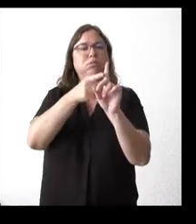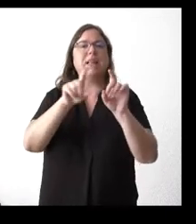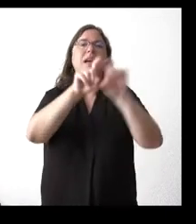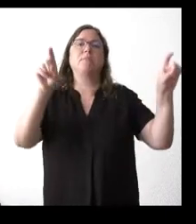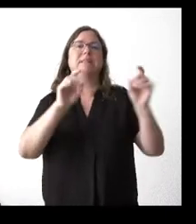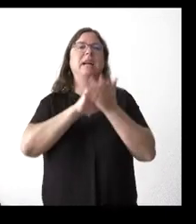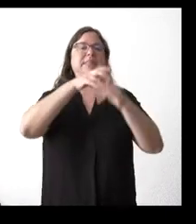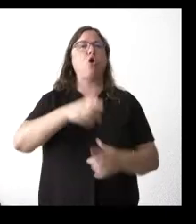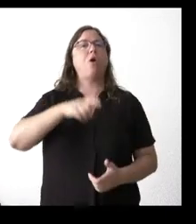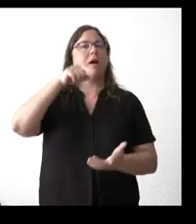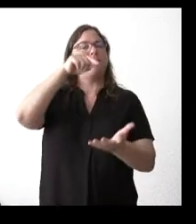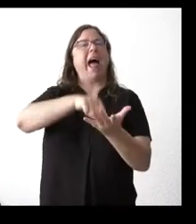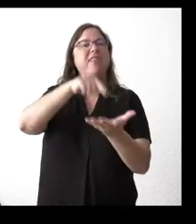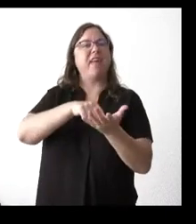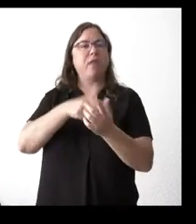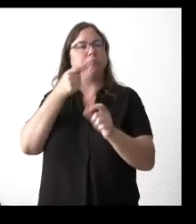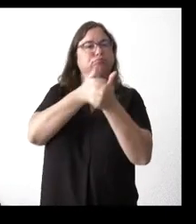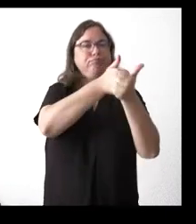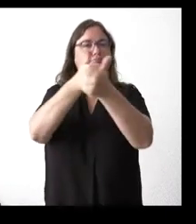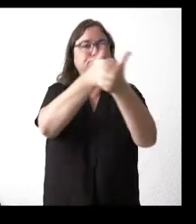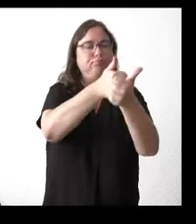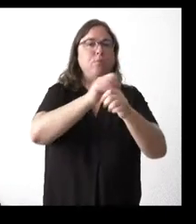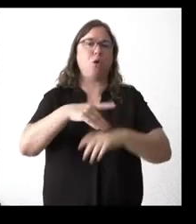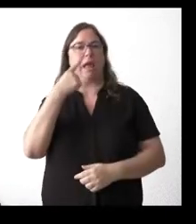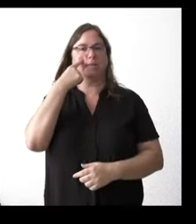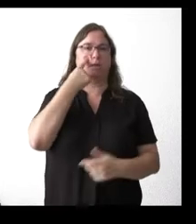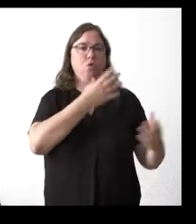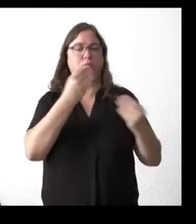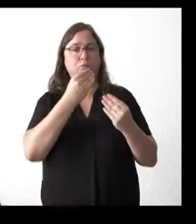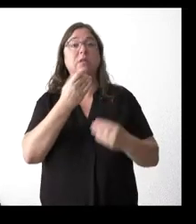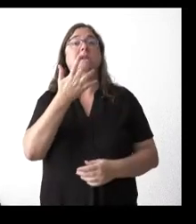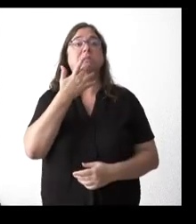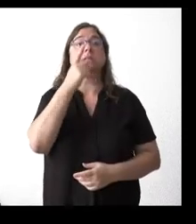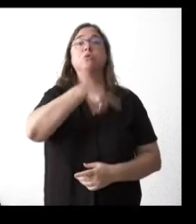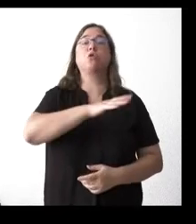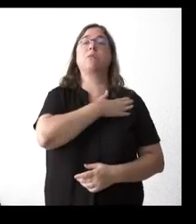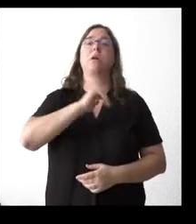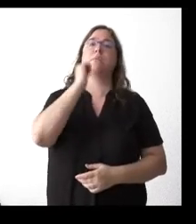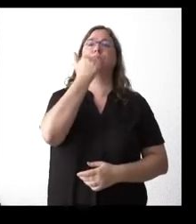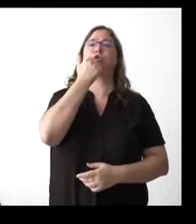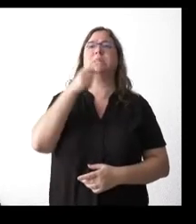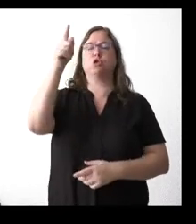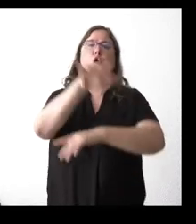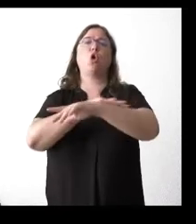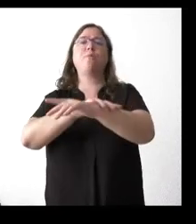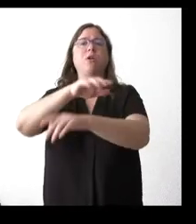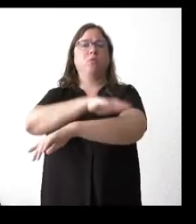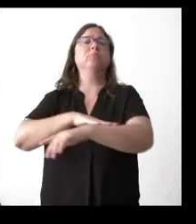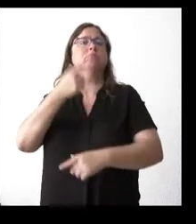parte de Hacienda y sus inspecciones. Y si a este respecto han pensado elevar una queja al Gobierno central. Gracias.